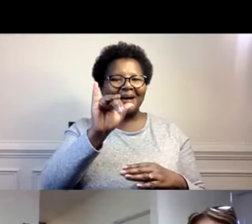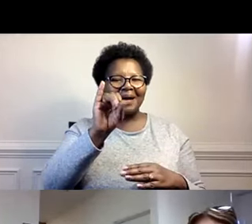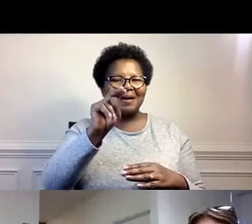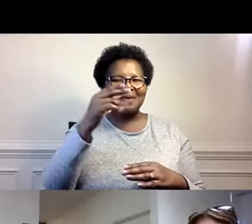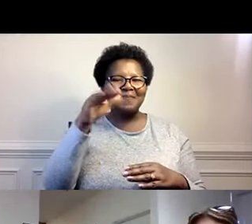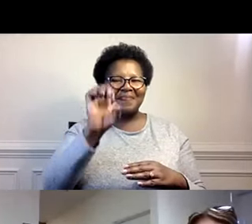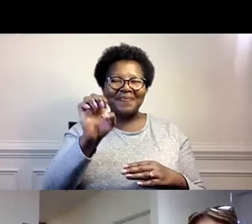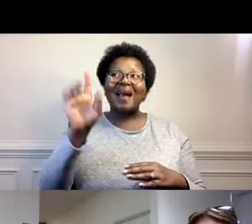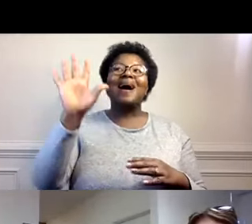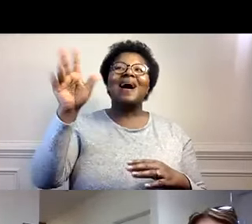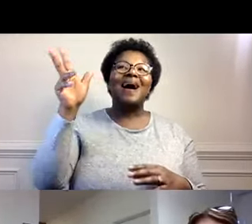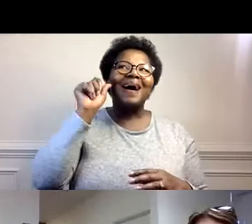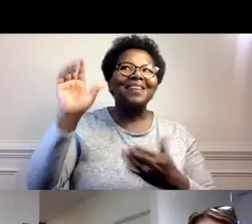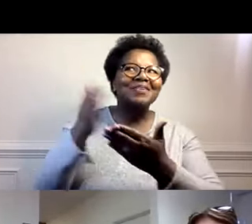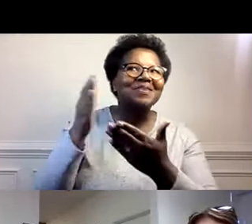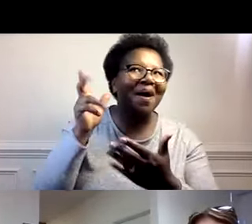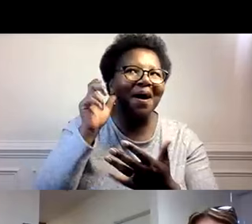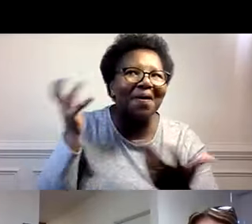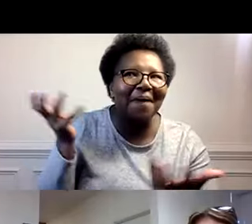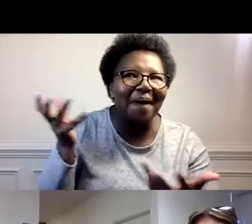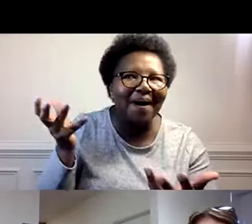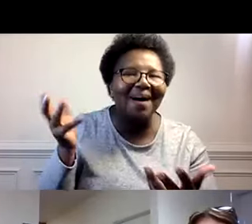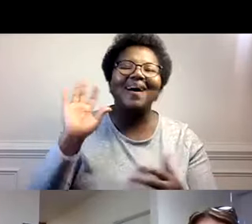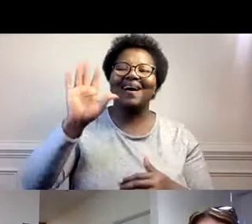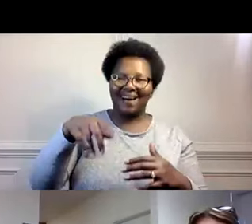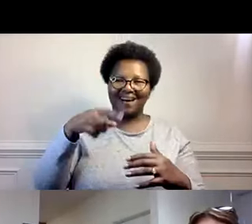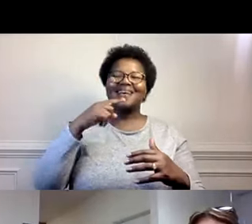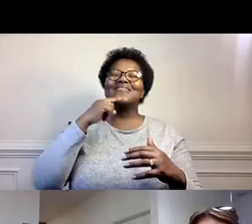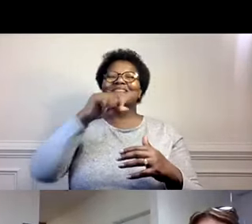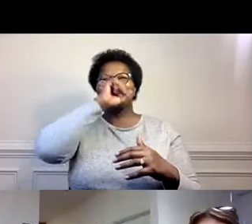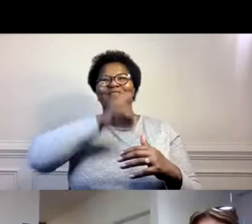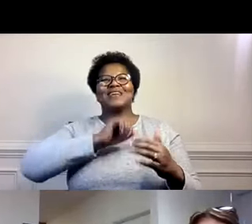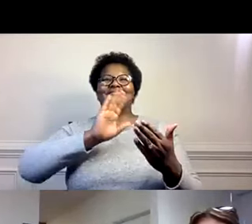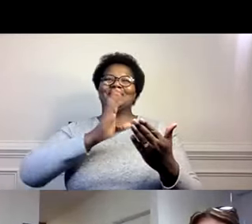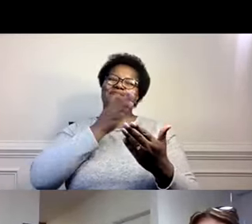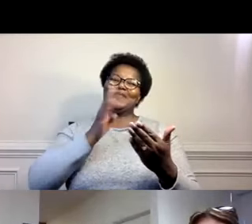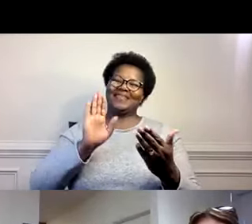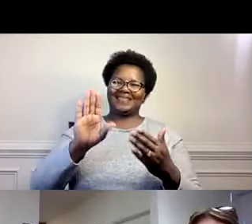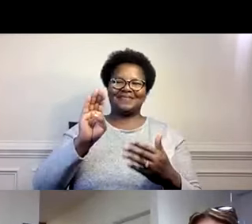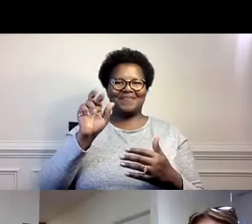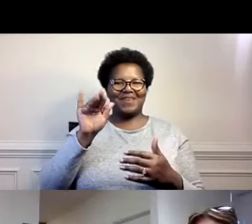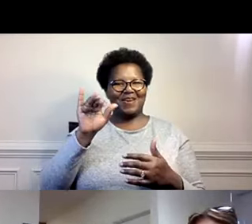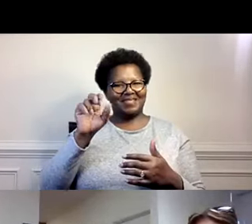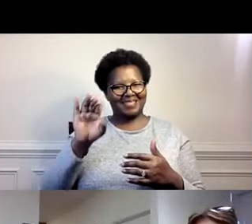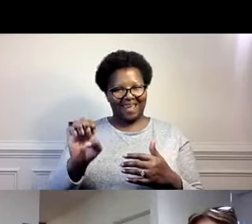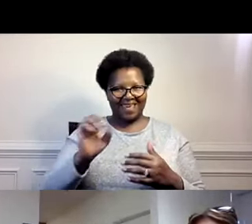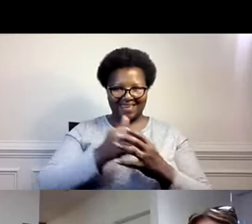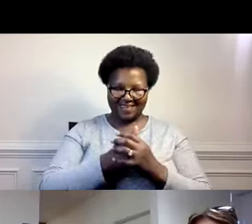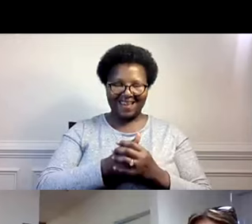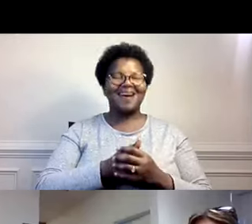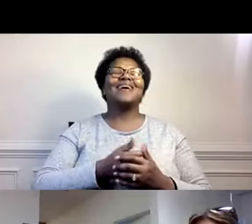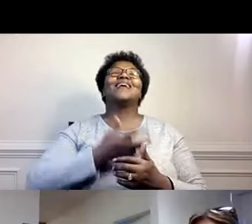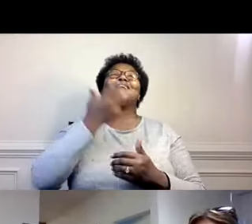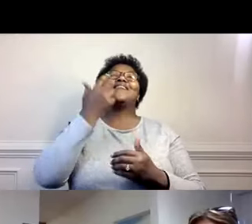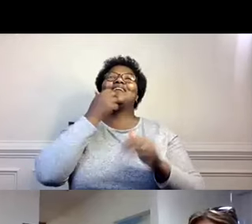escuchar la cantora Beyonce. Siempre, siempre me dice, adivina qué canción acabo de escuchar. Entonces, es algo que nos ha